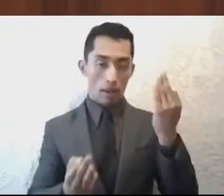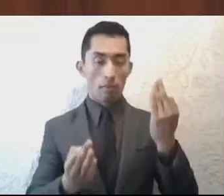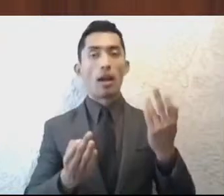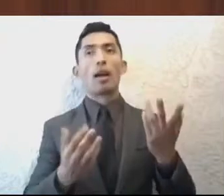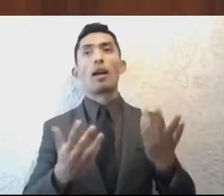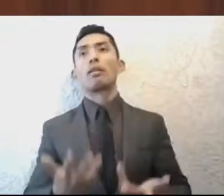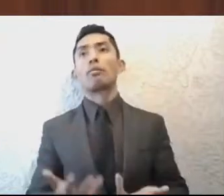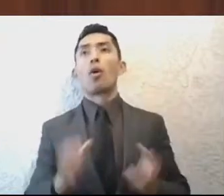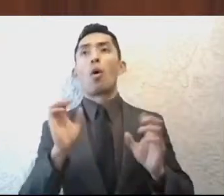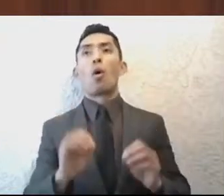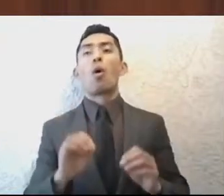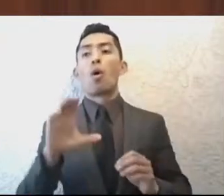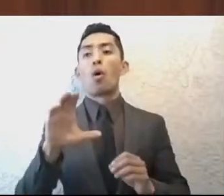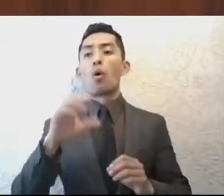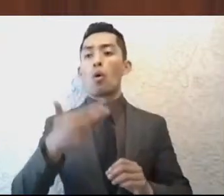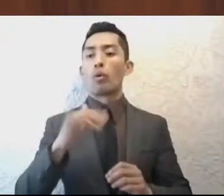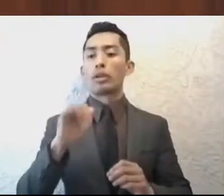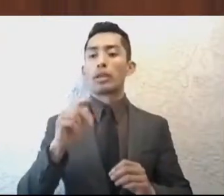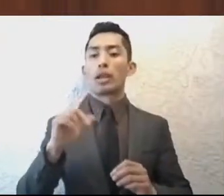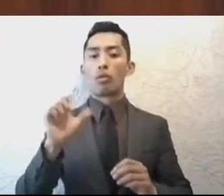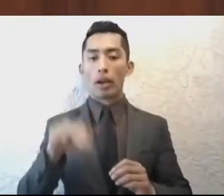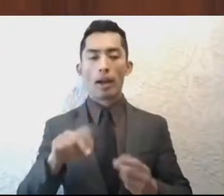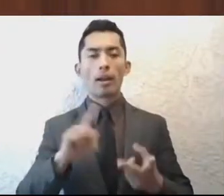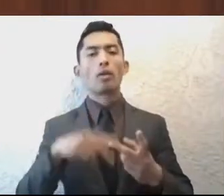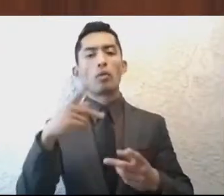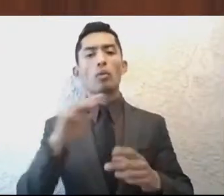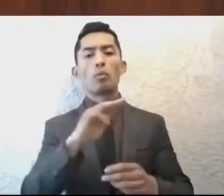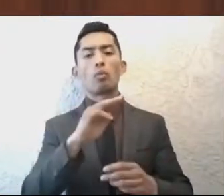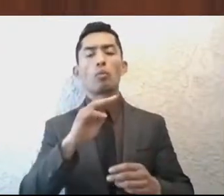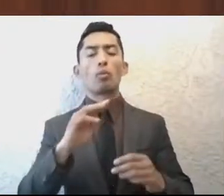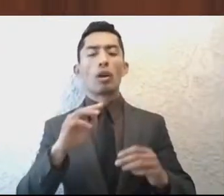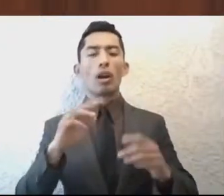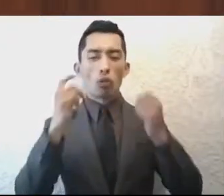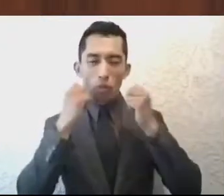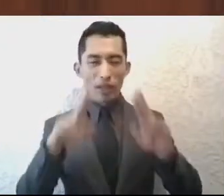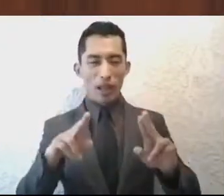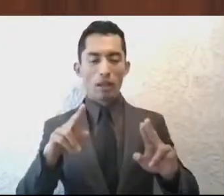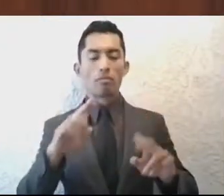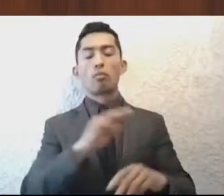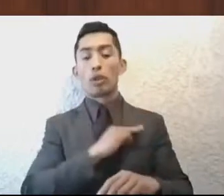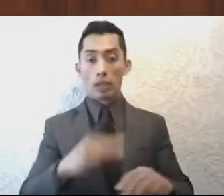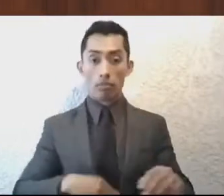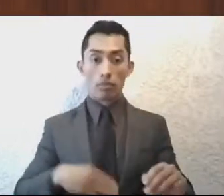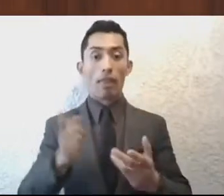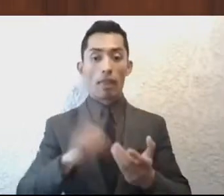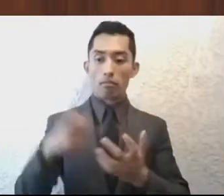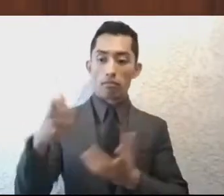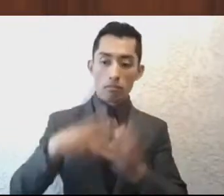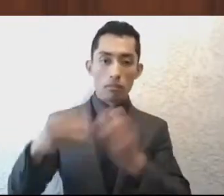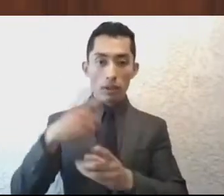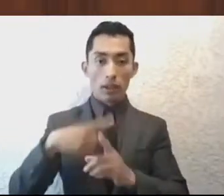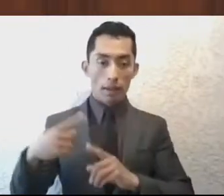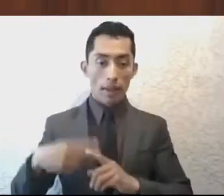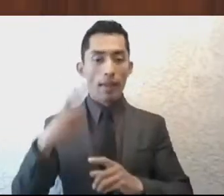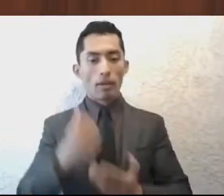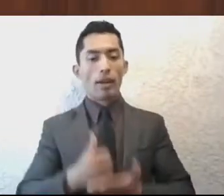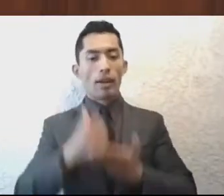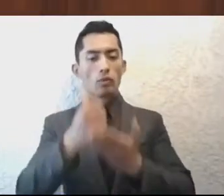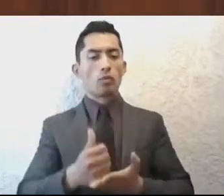Huizquilucan, el propio municipio de Tultitlán están haciendo inversiones importantes y eso les va a permitir hacer